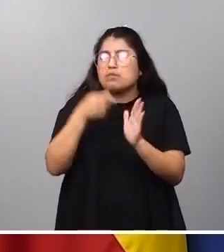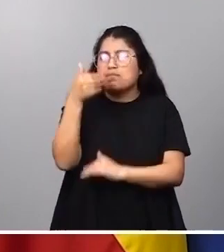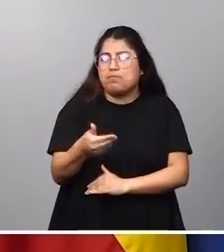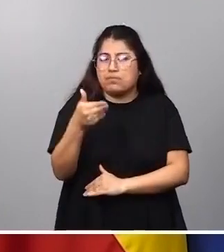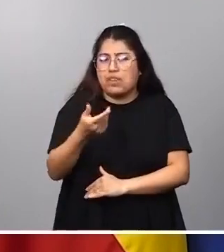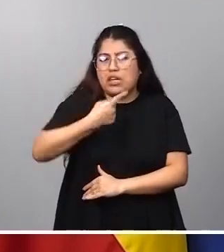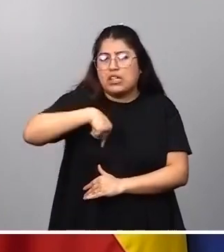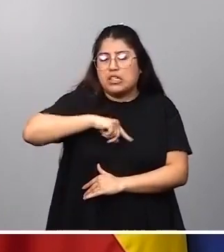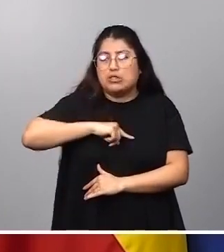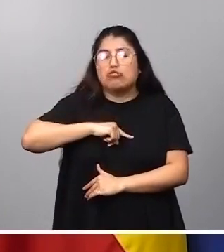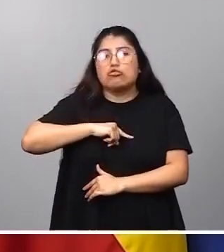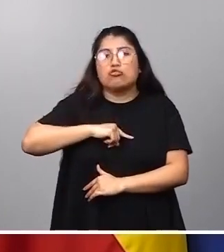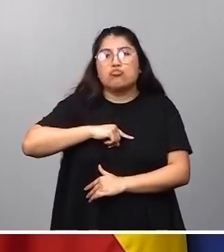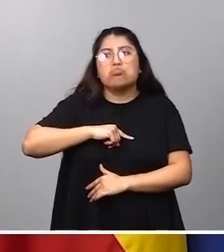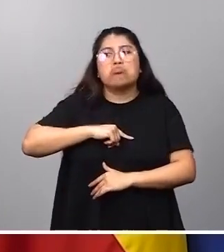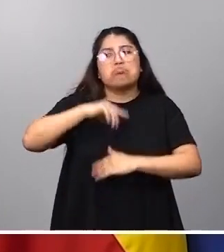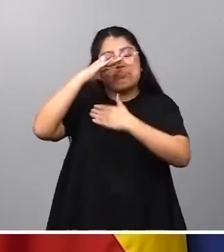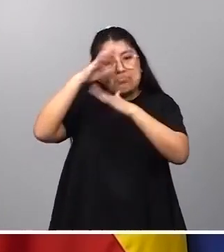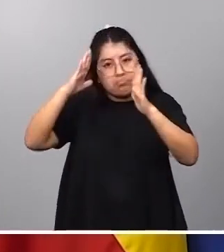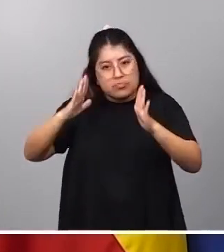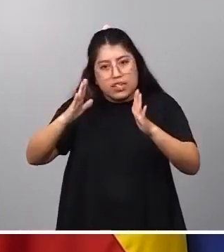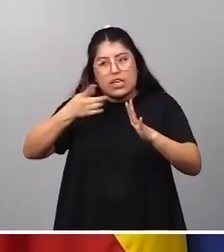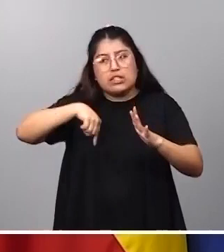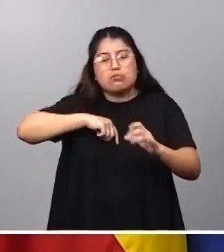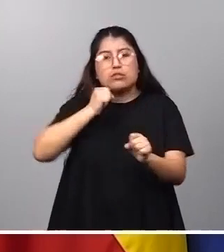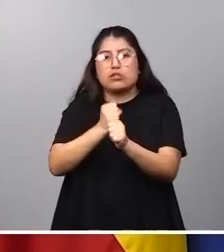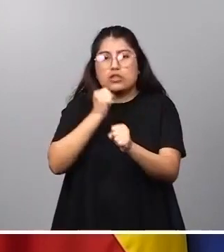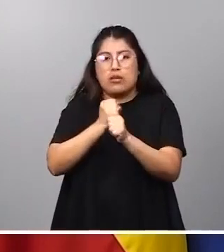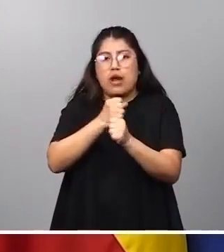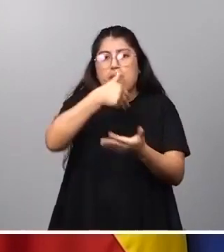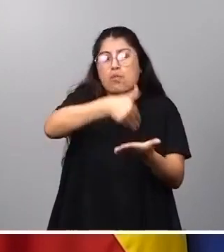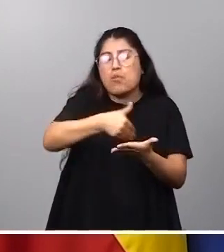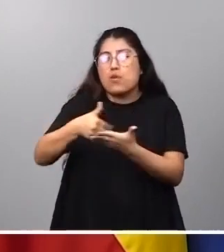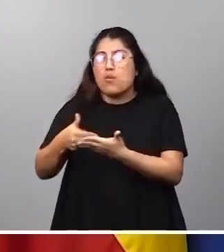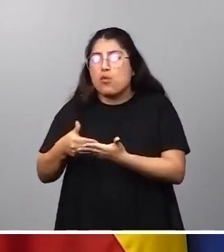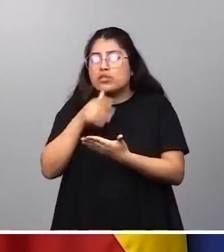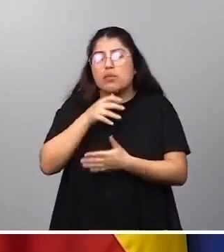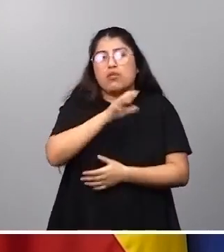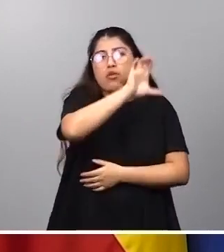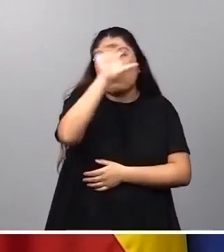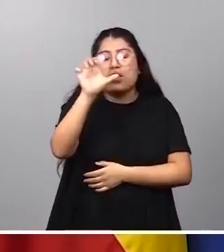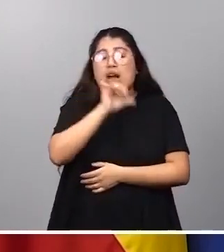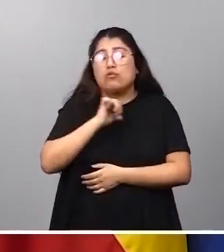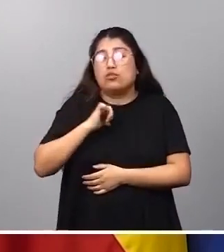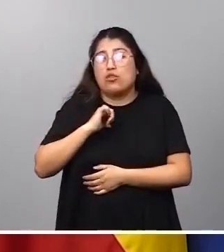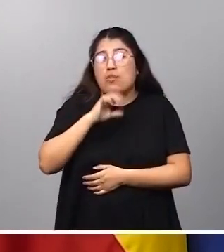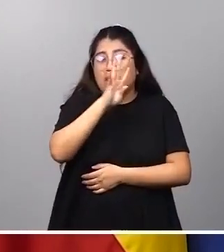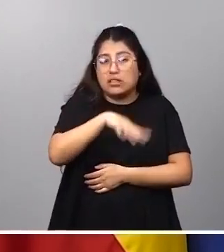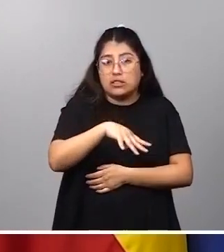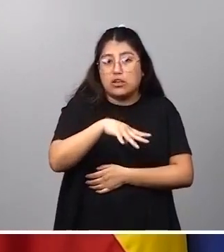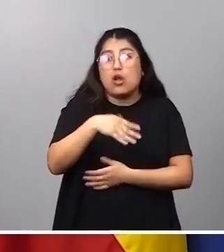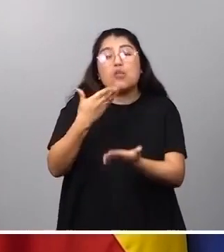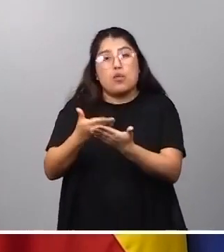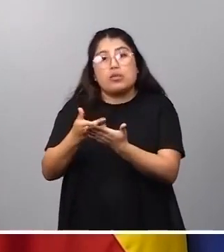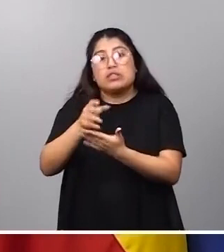debemos dotarnos y en los cuales estamos trabajando. Vienen propuestas por parte de la Comunidad Autónoma de Cataluña, pero hemos recibido también